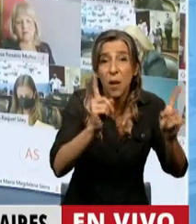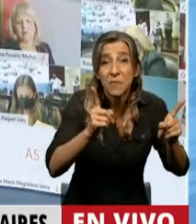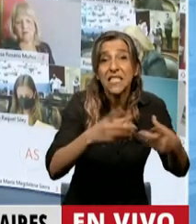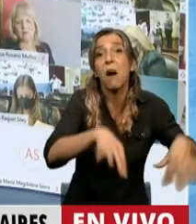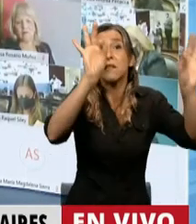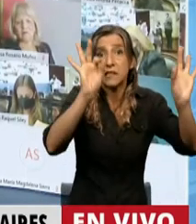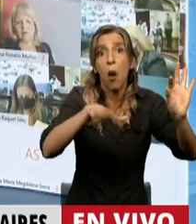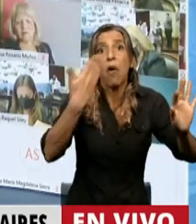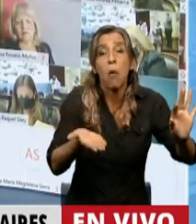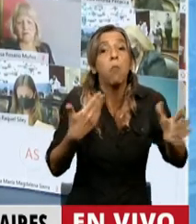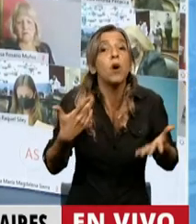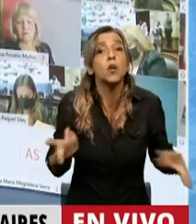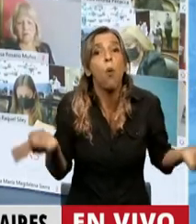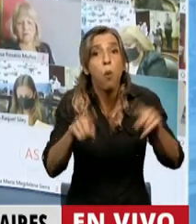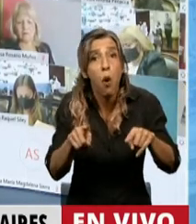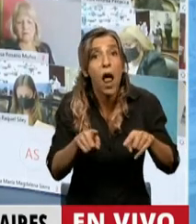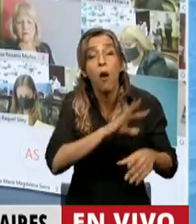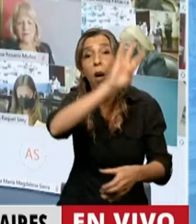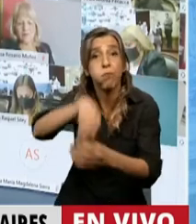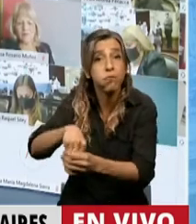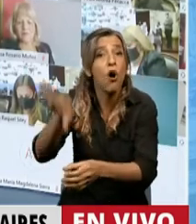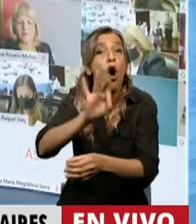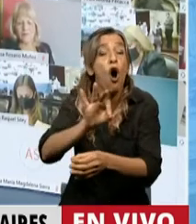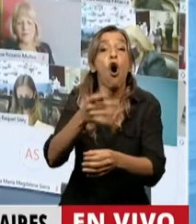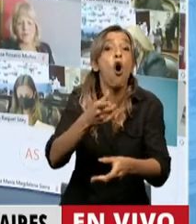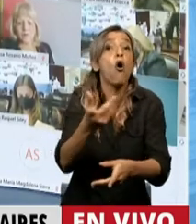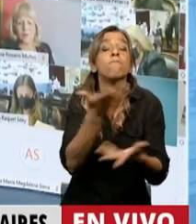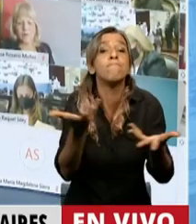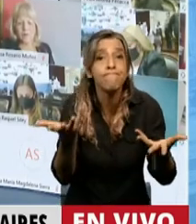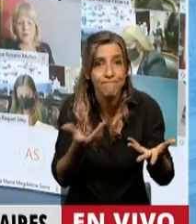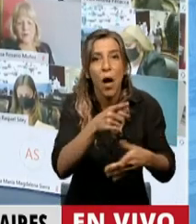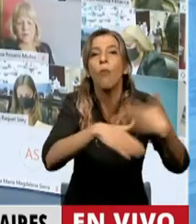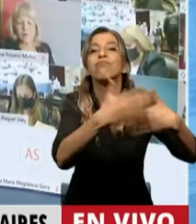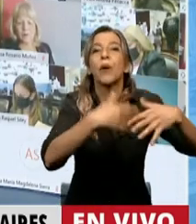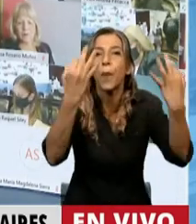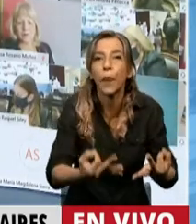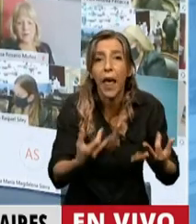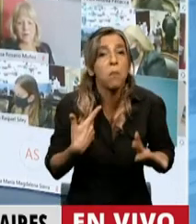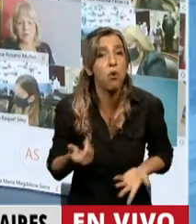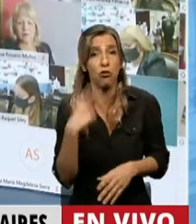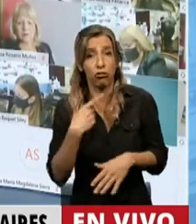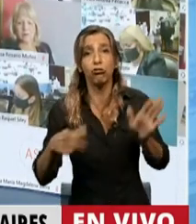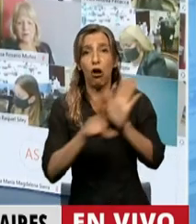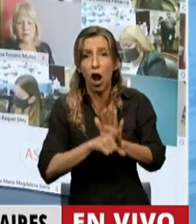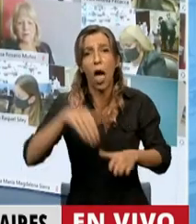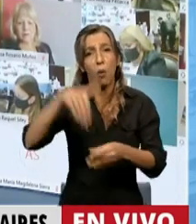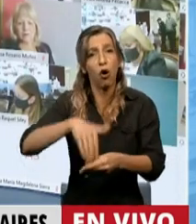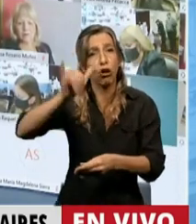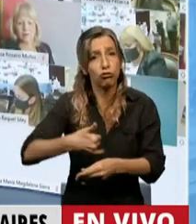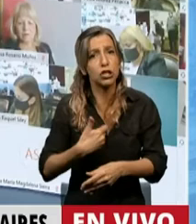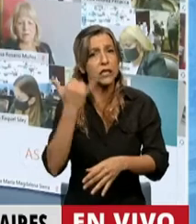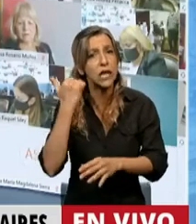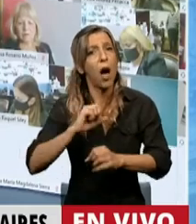porque si no hay un acompañamiento y este Congreso tiene pendiente el voto de la ley que se ha presentado varias veces, incluso algunas veces con media